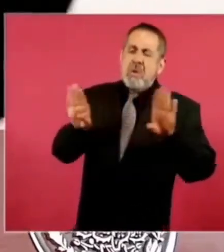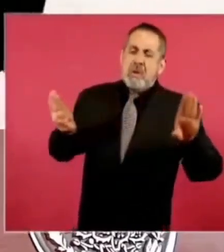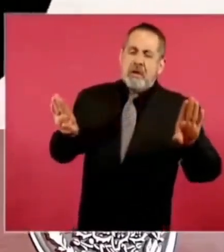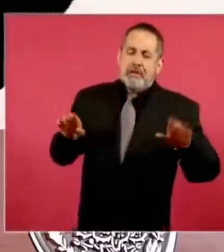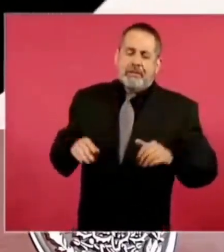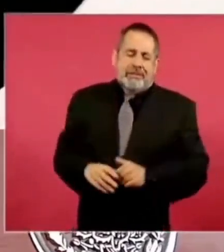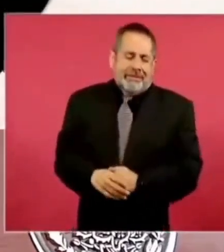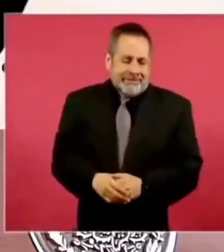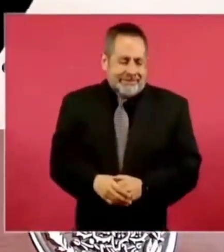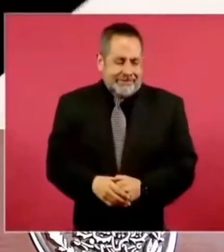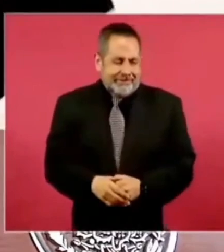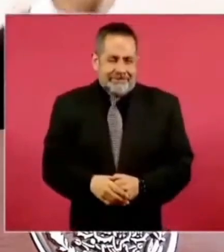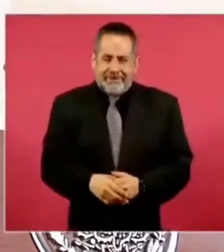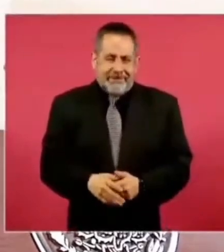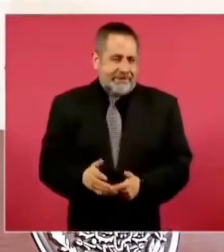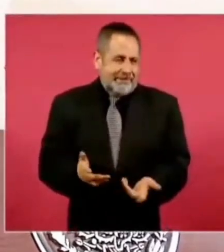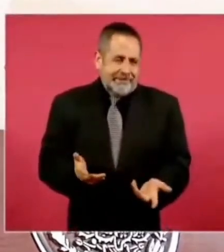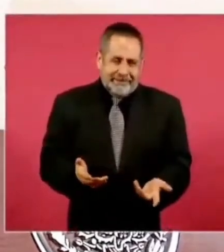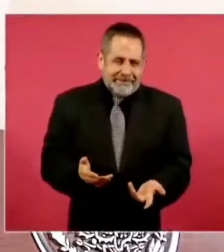es propaganda.